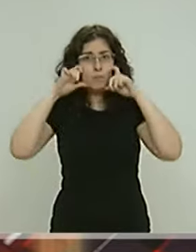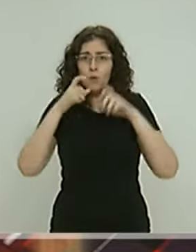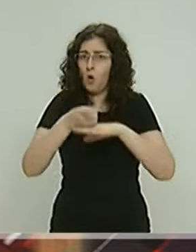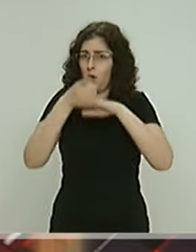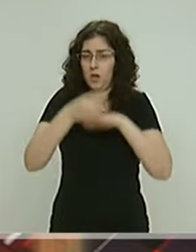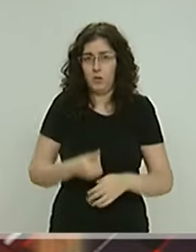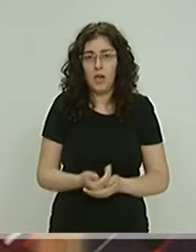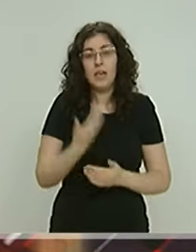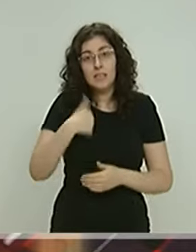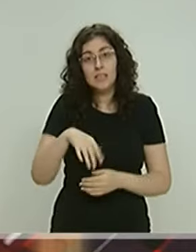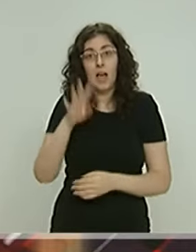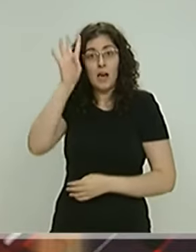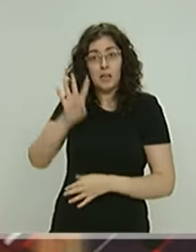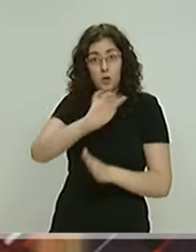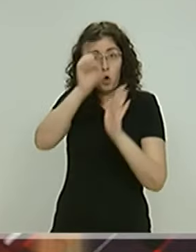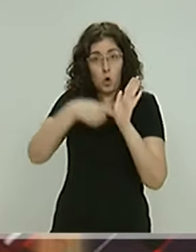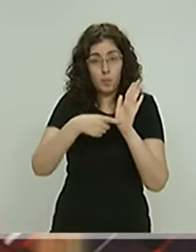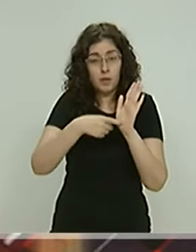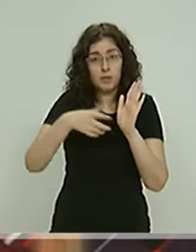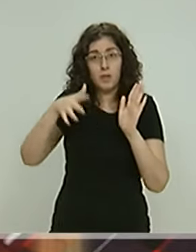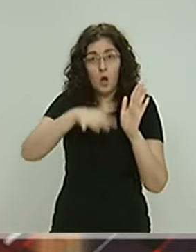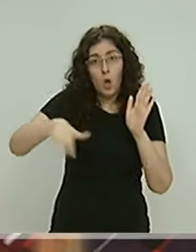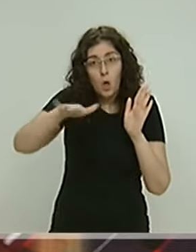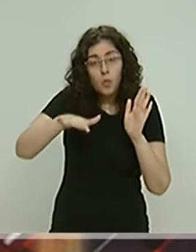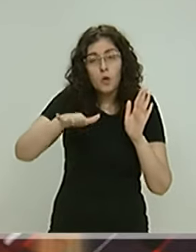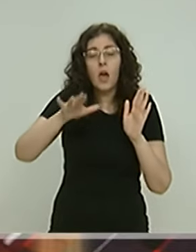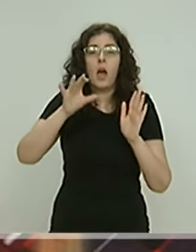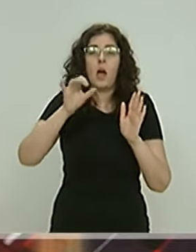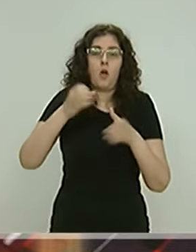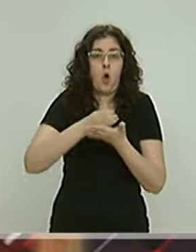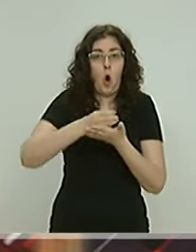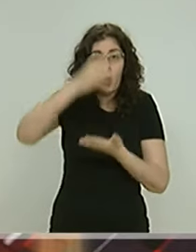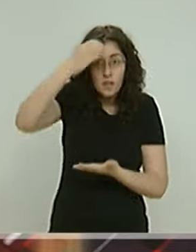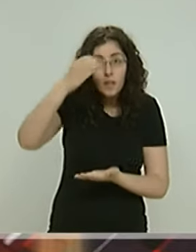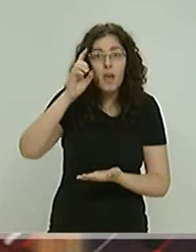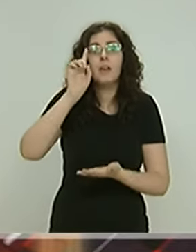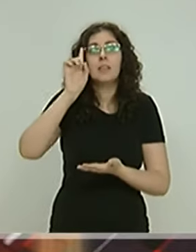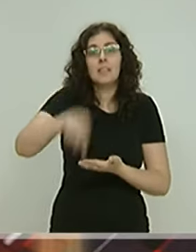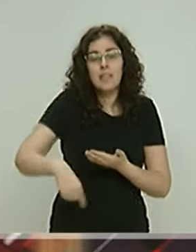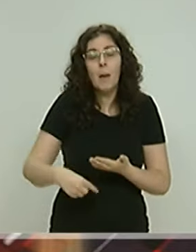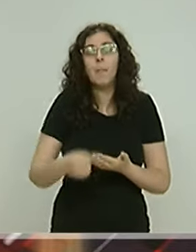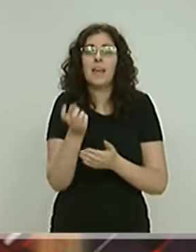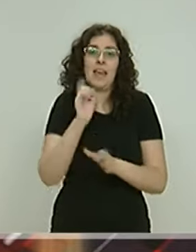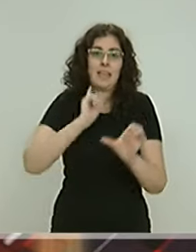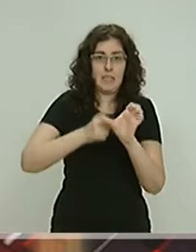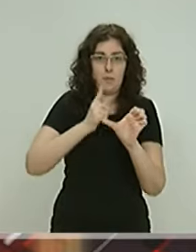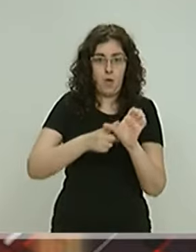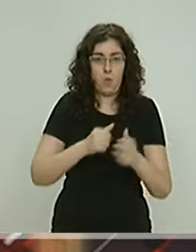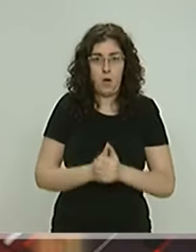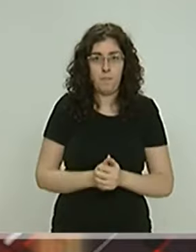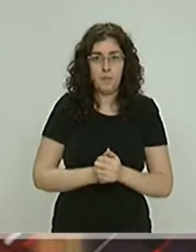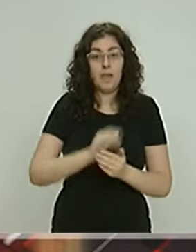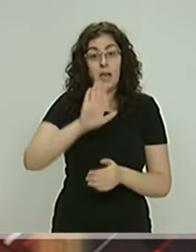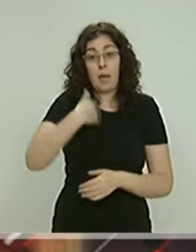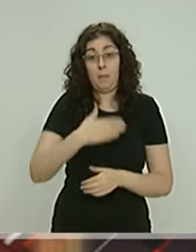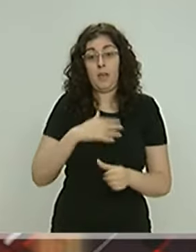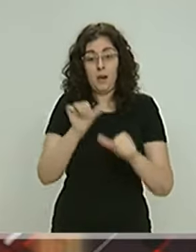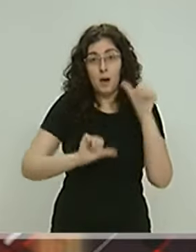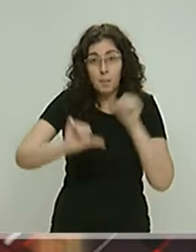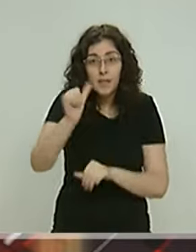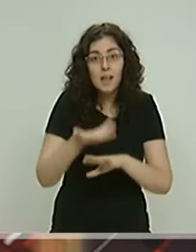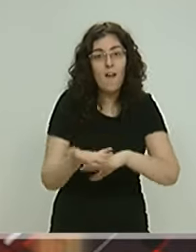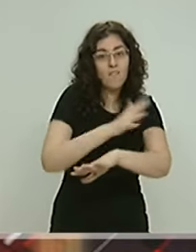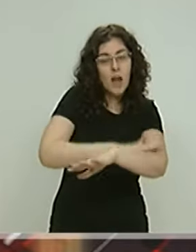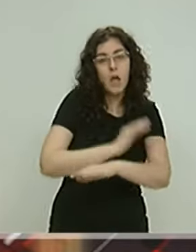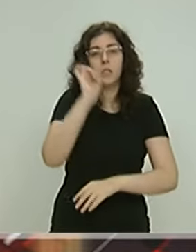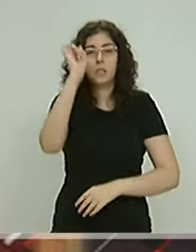lo es en toda Cataluña, en el municipio guipuzcuano de Ordicia y también en Extremadura. Y a partir de mañana lo será en Baleares y